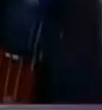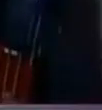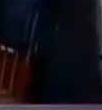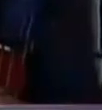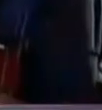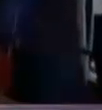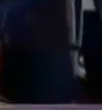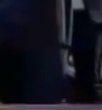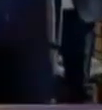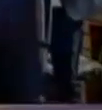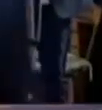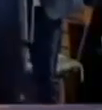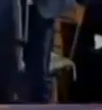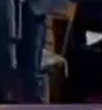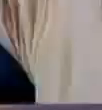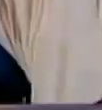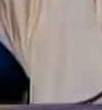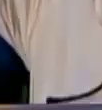Aprobado.